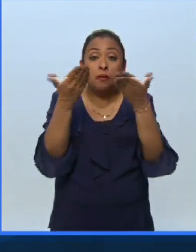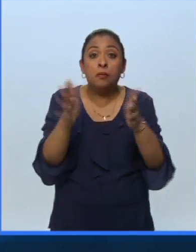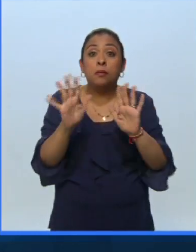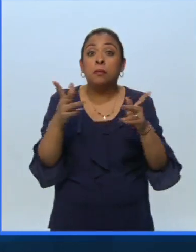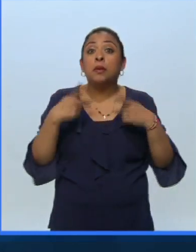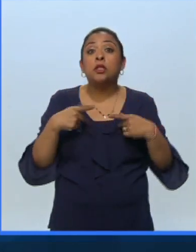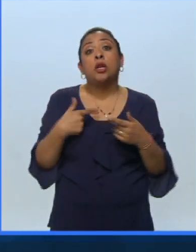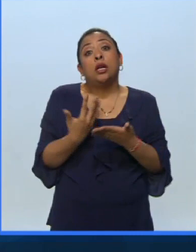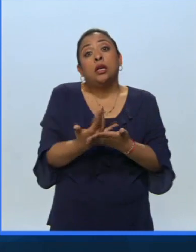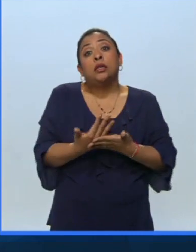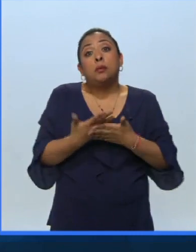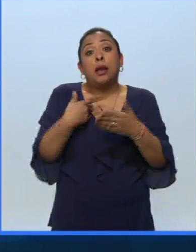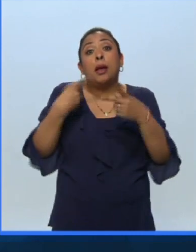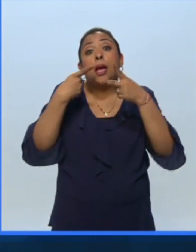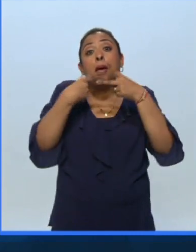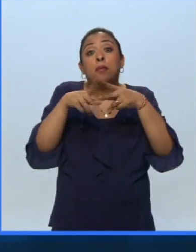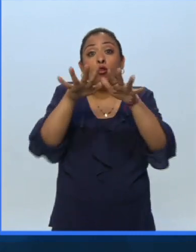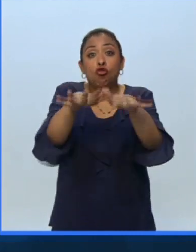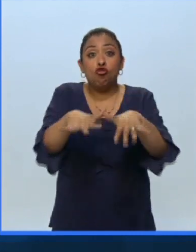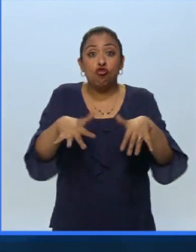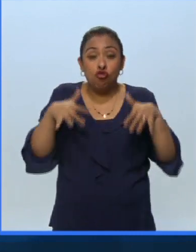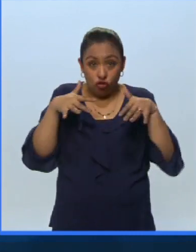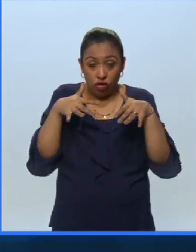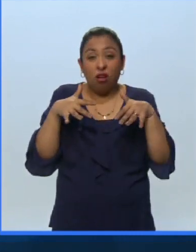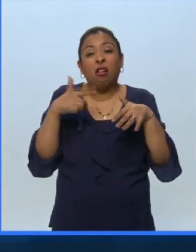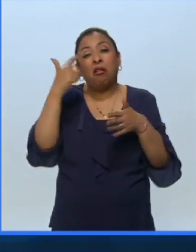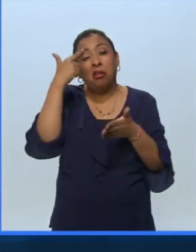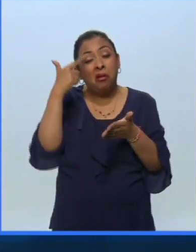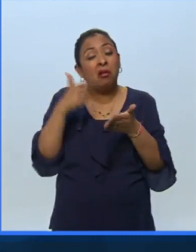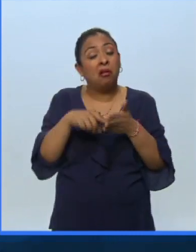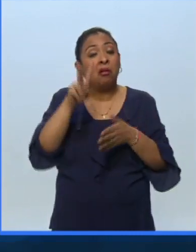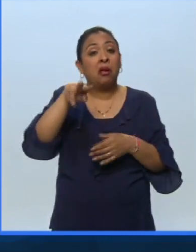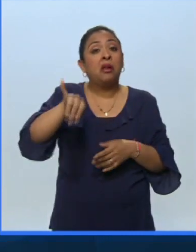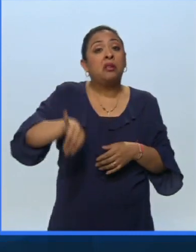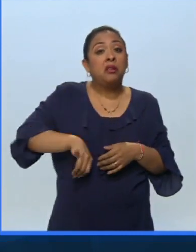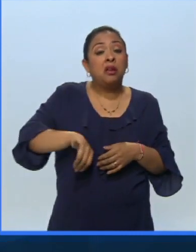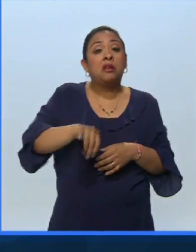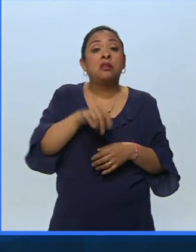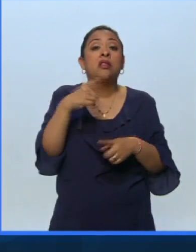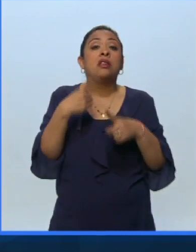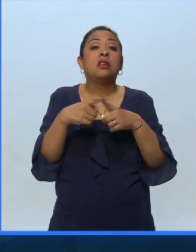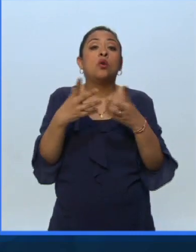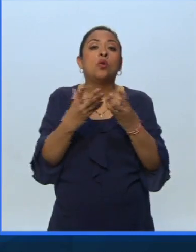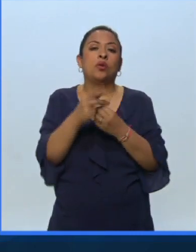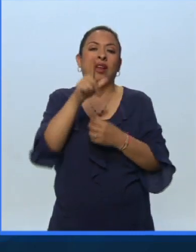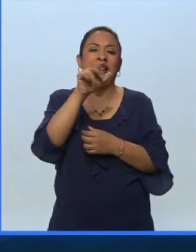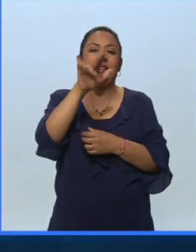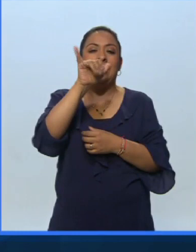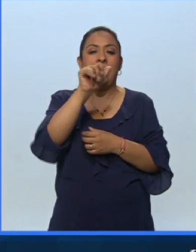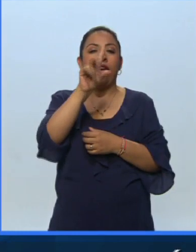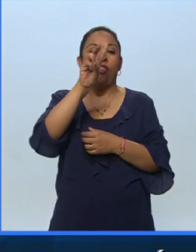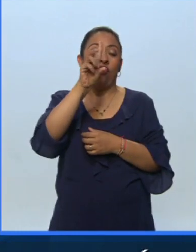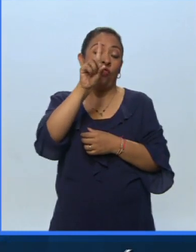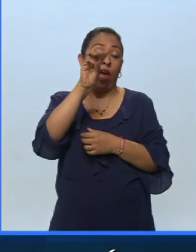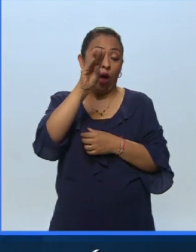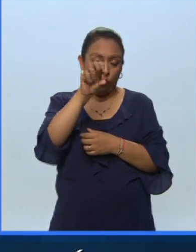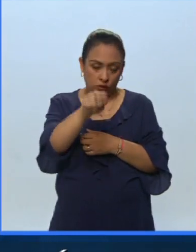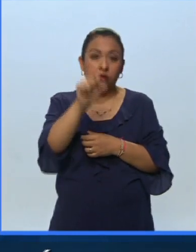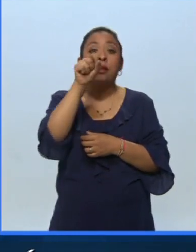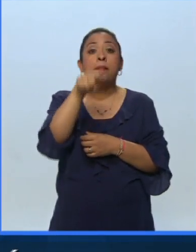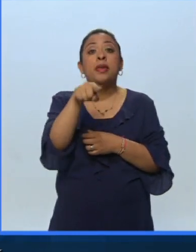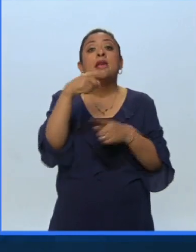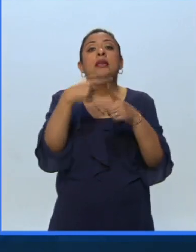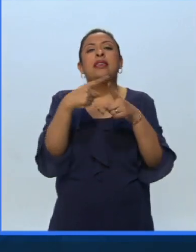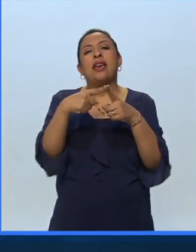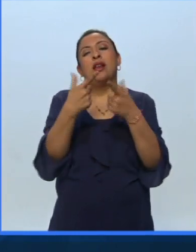ya está esperando el inicio del espectáculo que yo creo que será muy interesante con la presencia de Lila Daus además estará por ejemplo